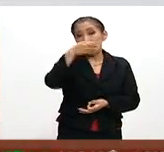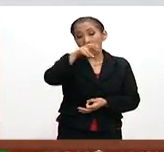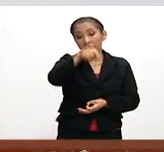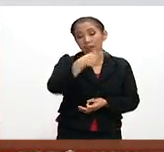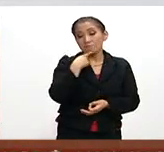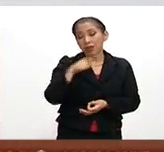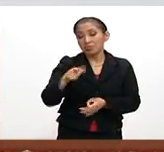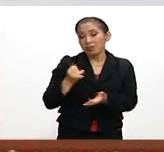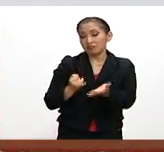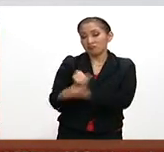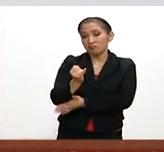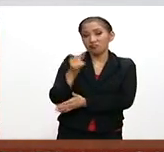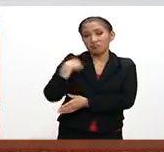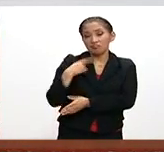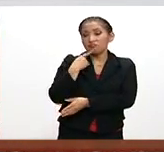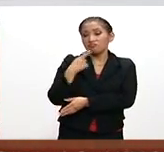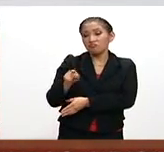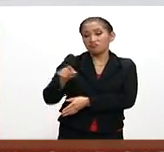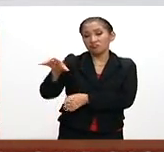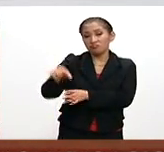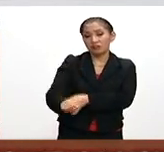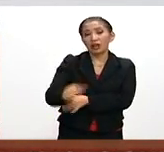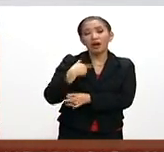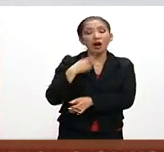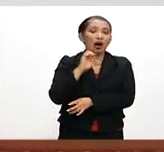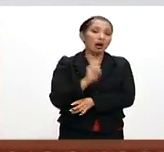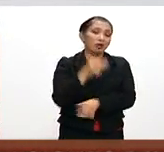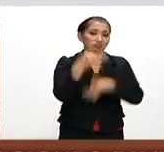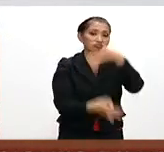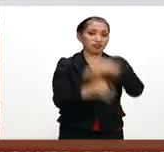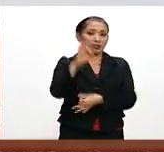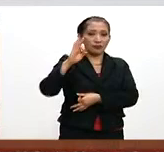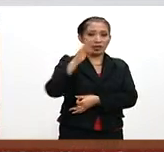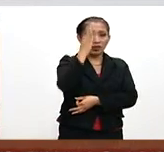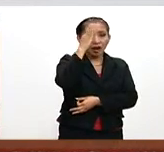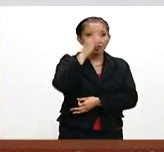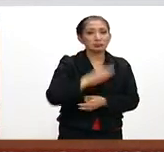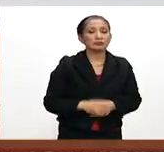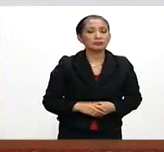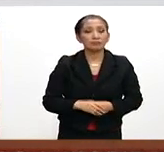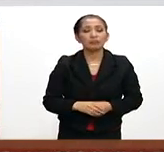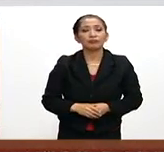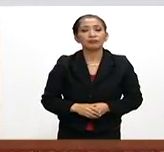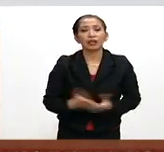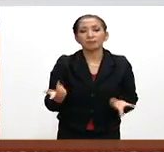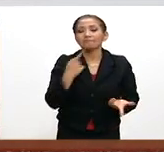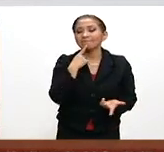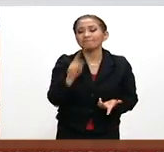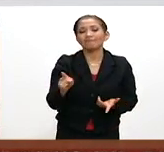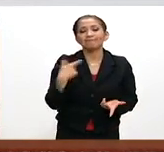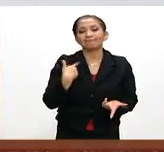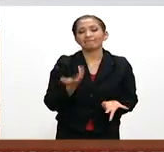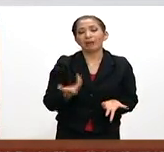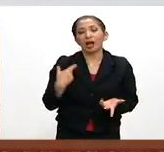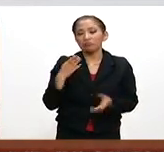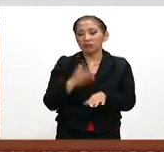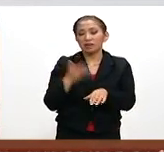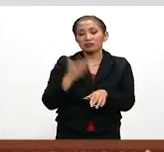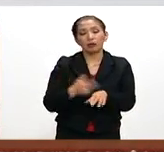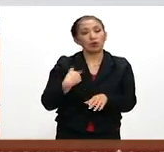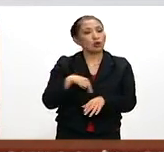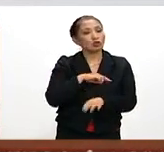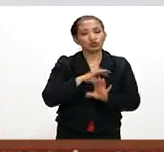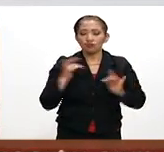República ejercer la acción penal correspondiente y al Poder Judicial Federal emitir la sentencia que corresponda.